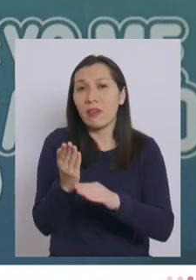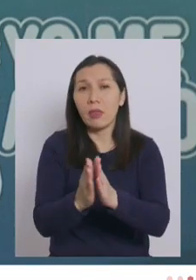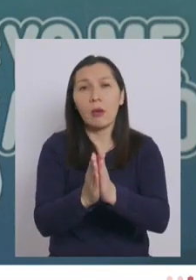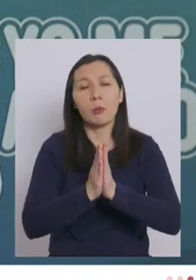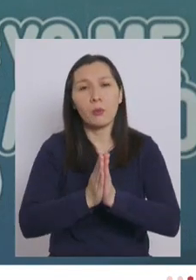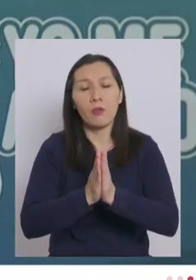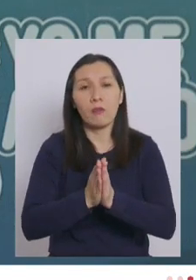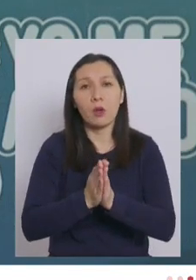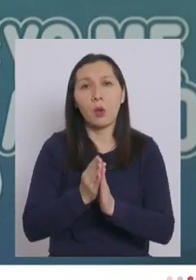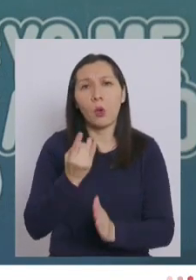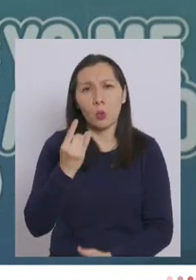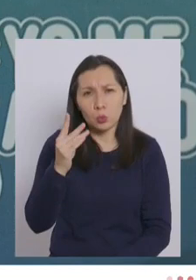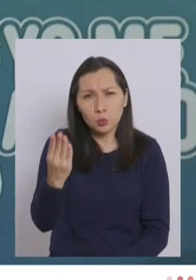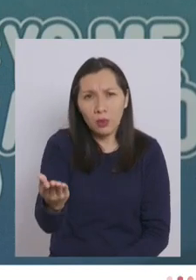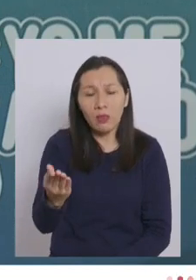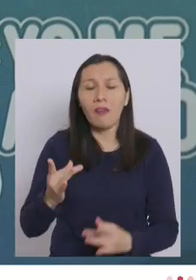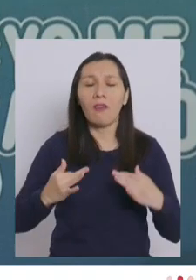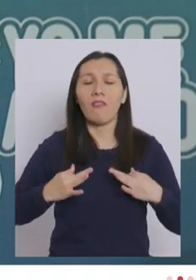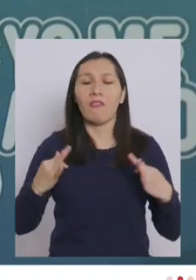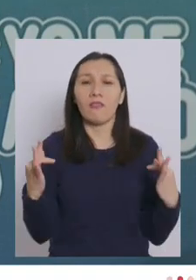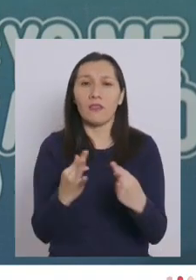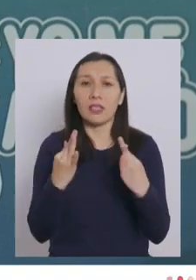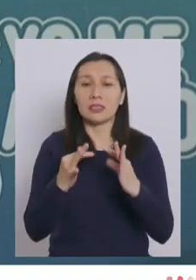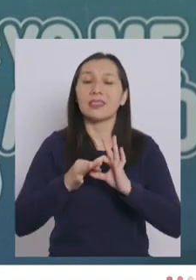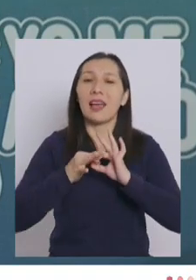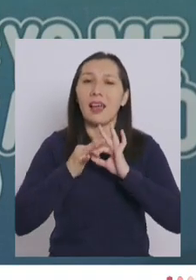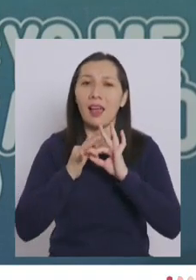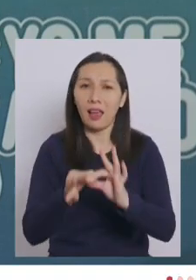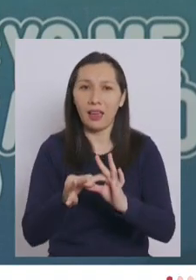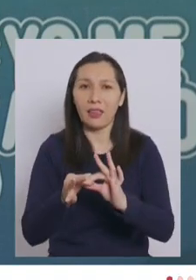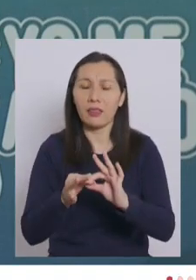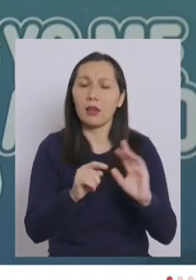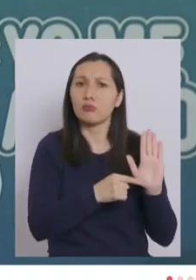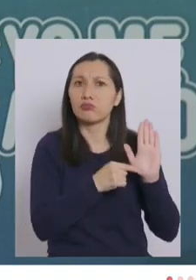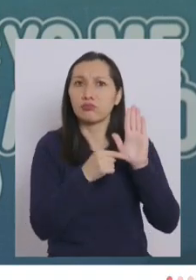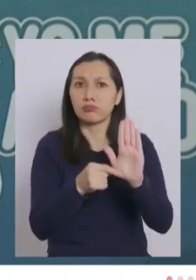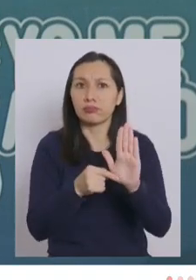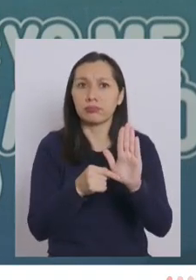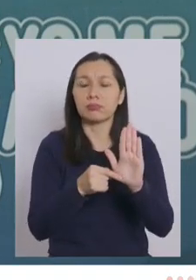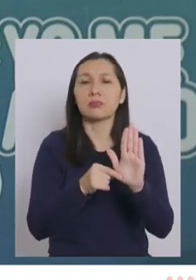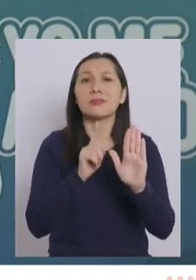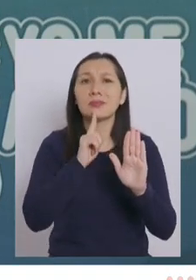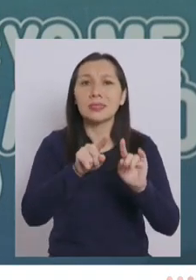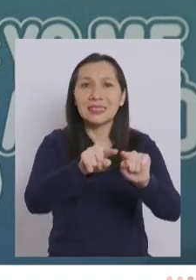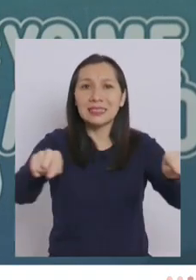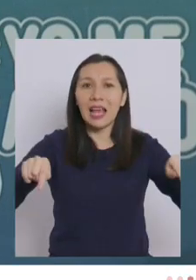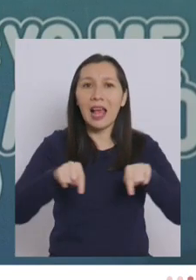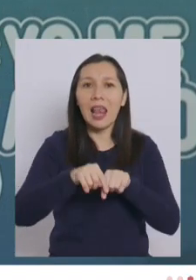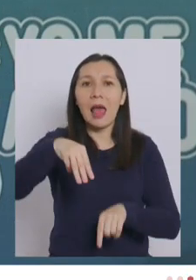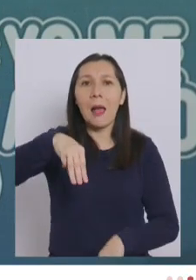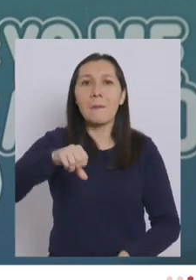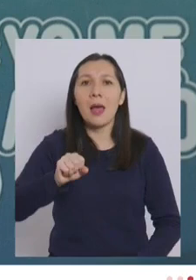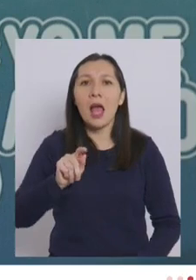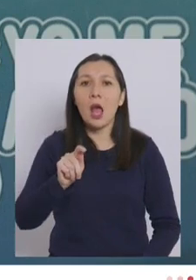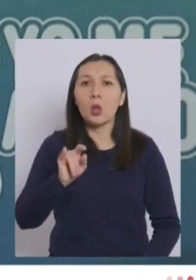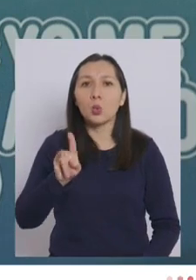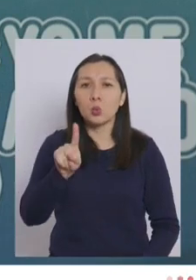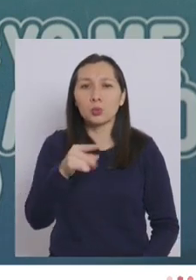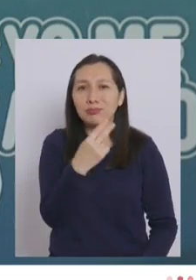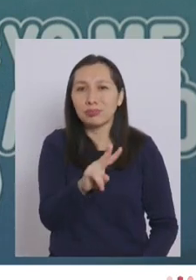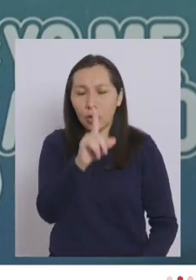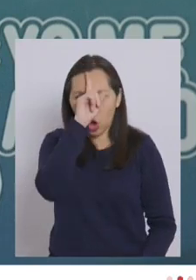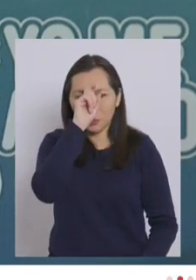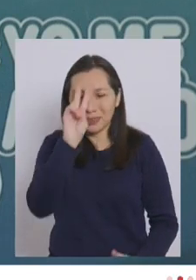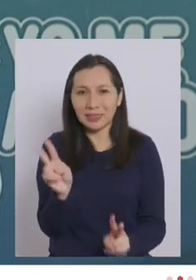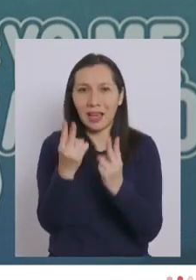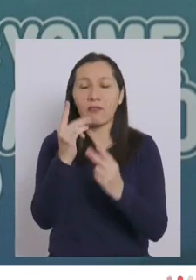por favor, usted felicite, agradezca y destaque a la Sala Matus del Hospital El Salvador, a